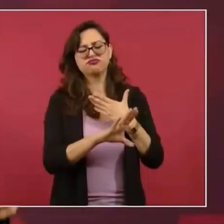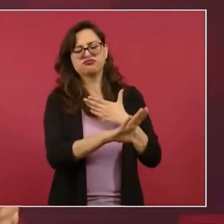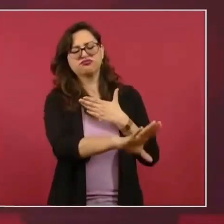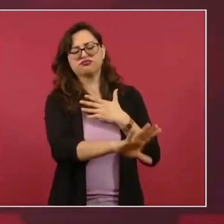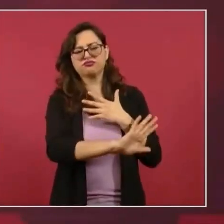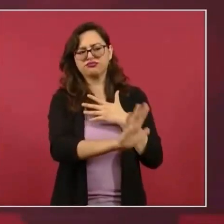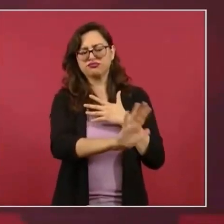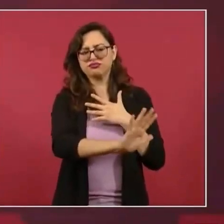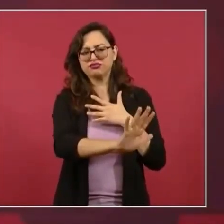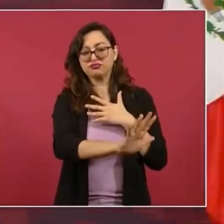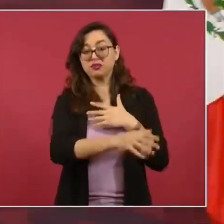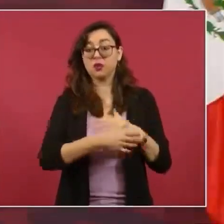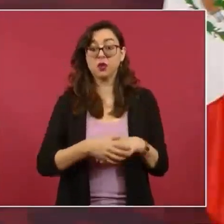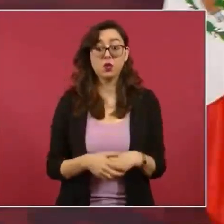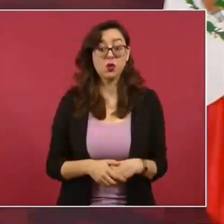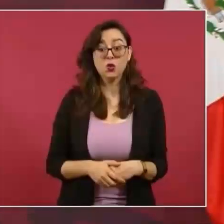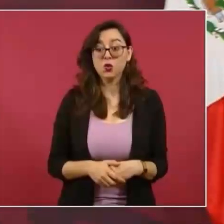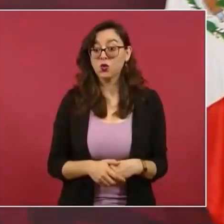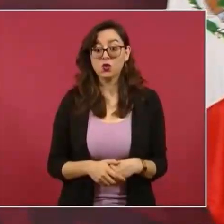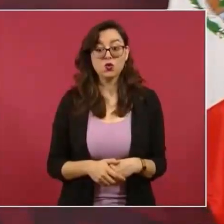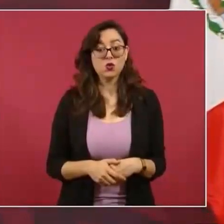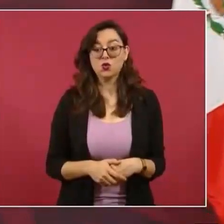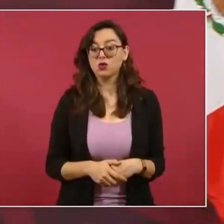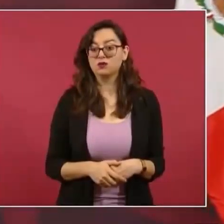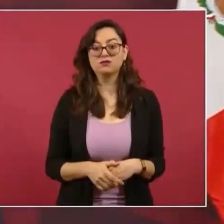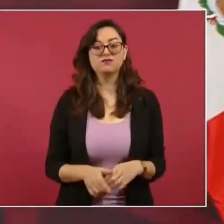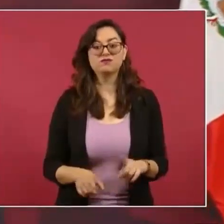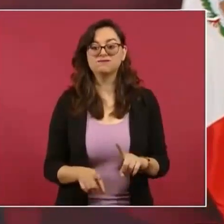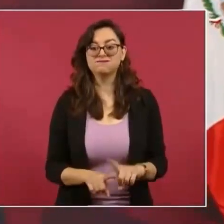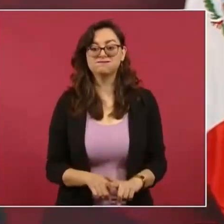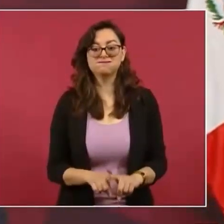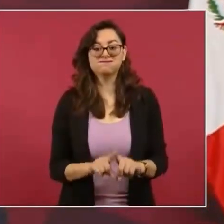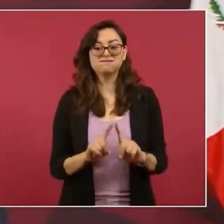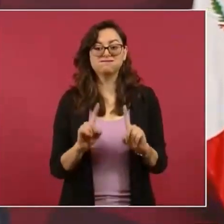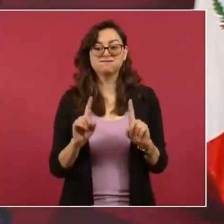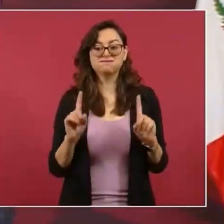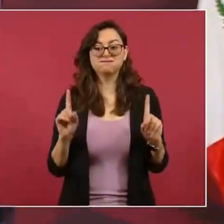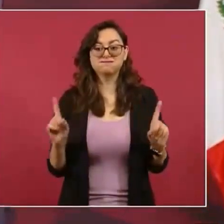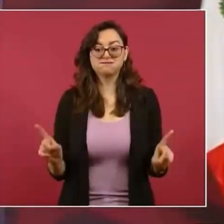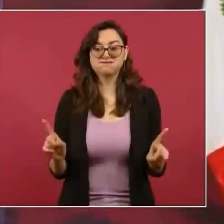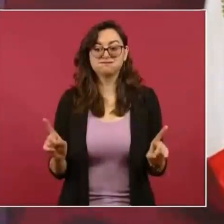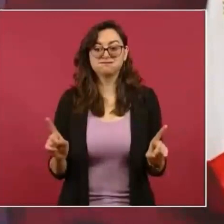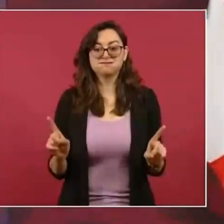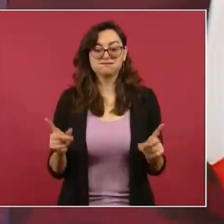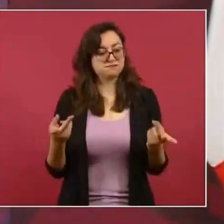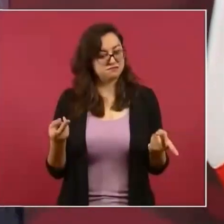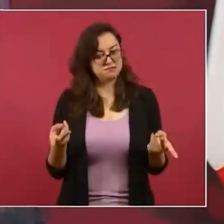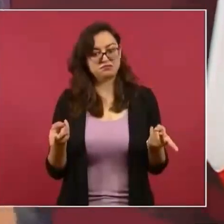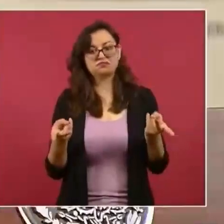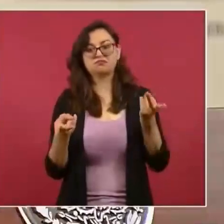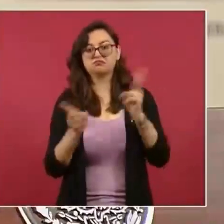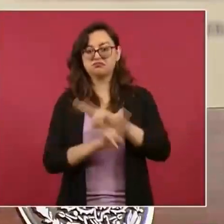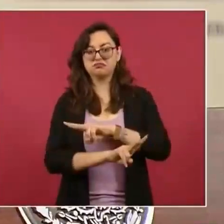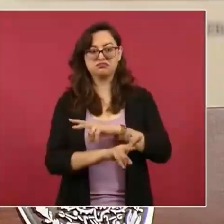económico o político es lo contrario.